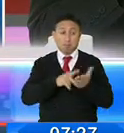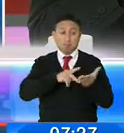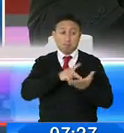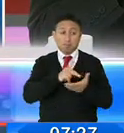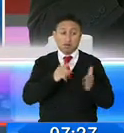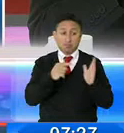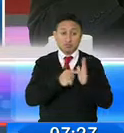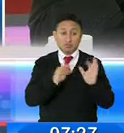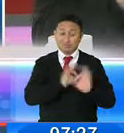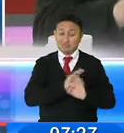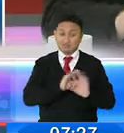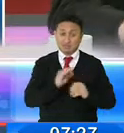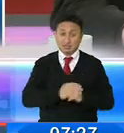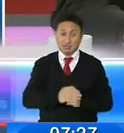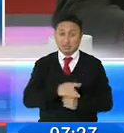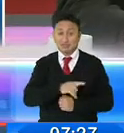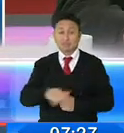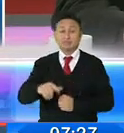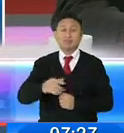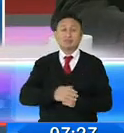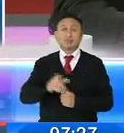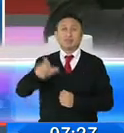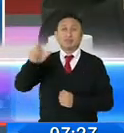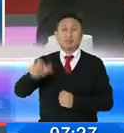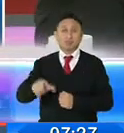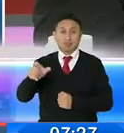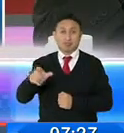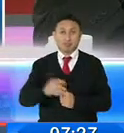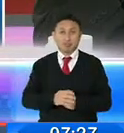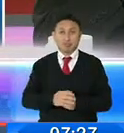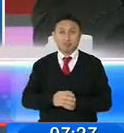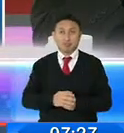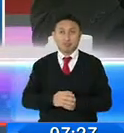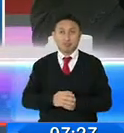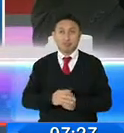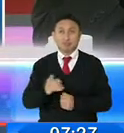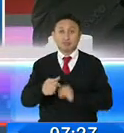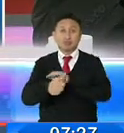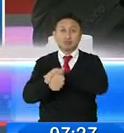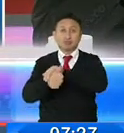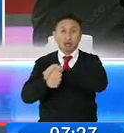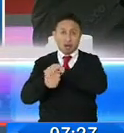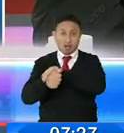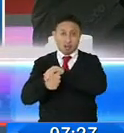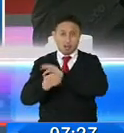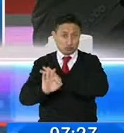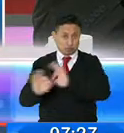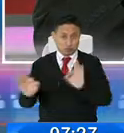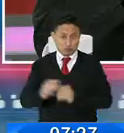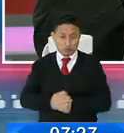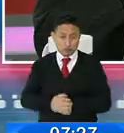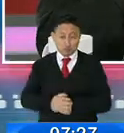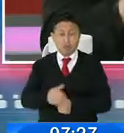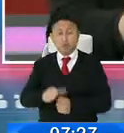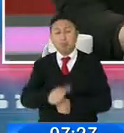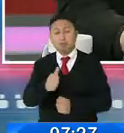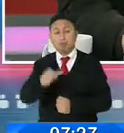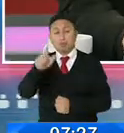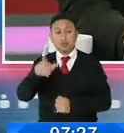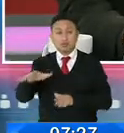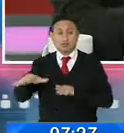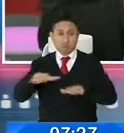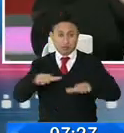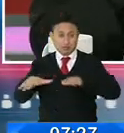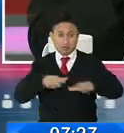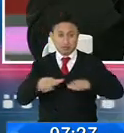impuesto a la renta aquellos contribuyentes con domicilio tributario principal en Galápagos, aquellos contribuyentes cuya actividad